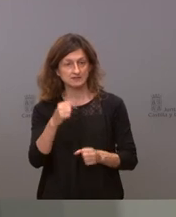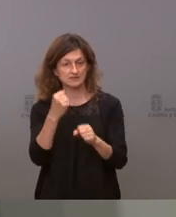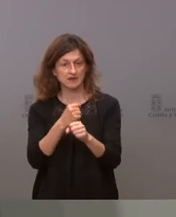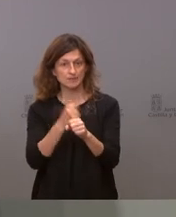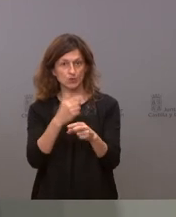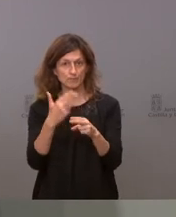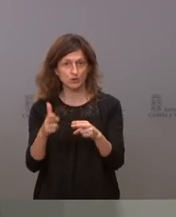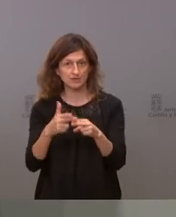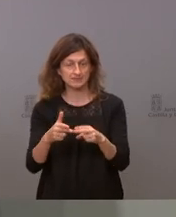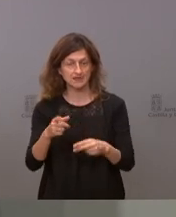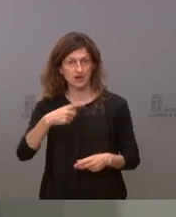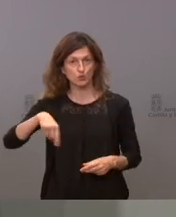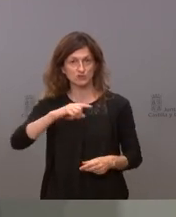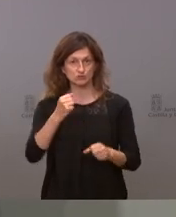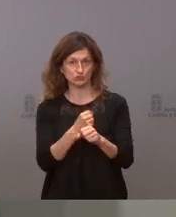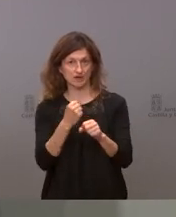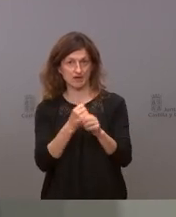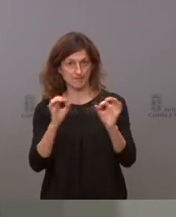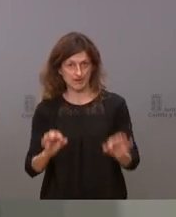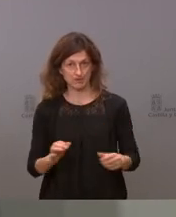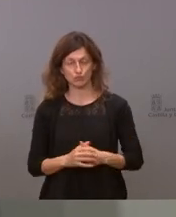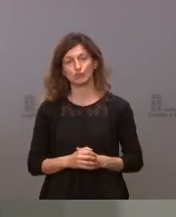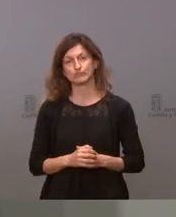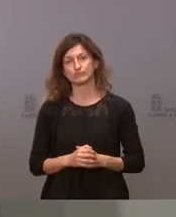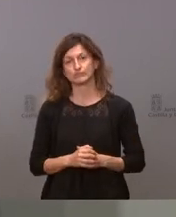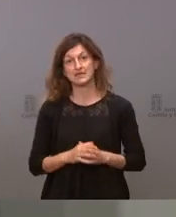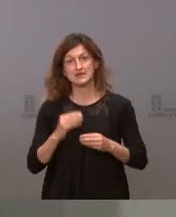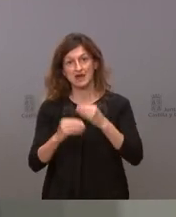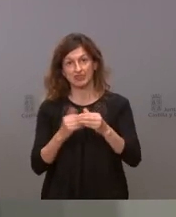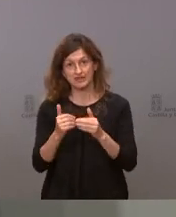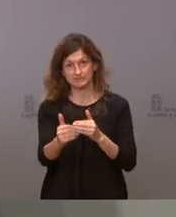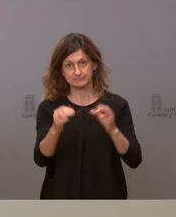política ese es nuestro trabajo y eso es lo que vamos a hacer